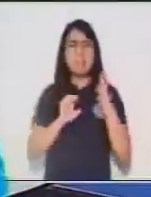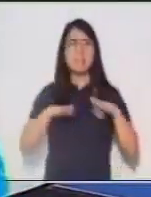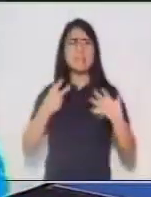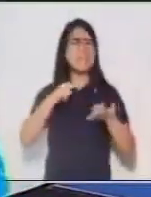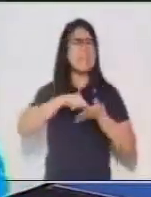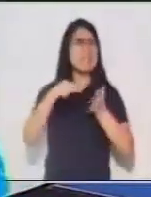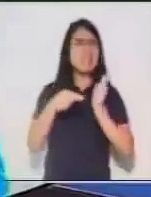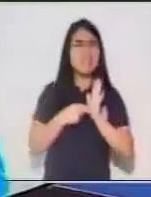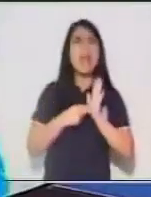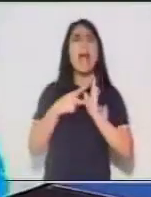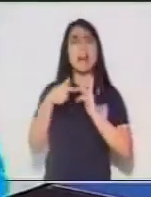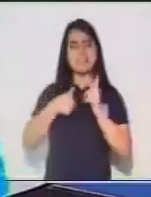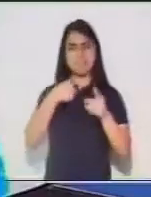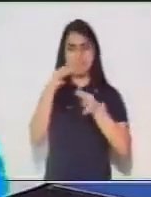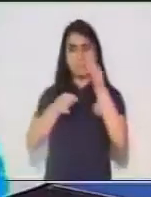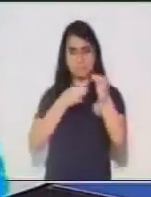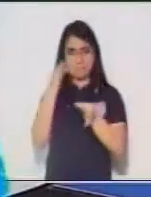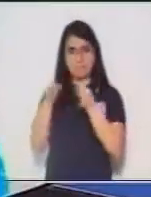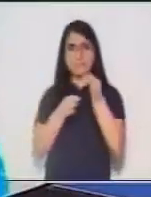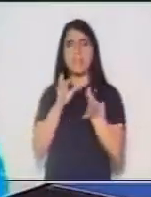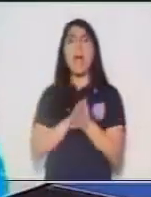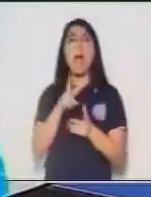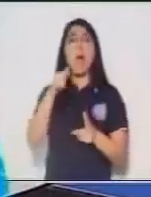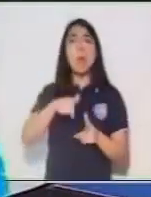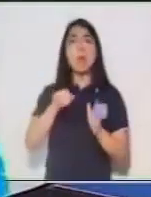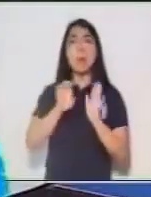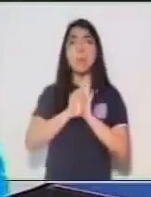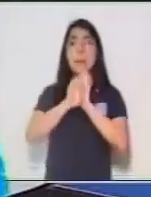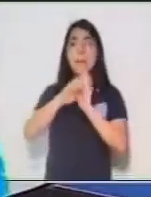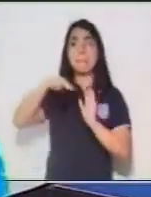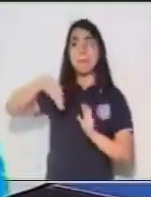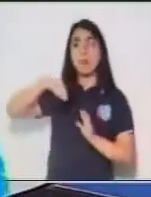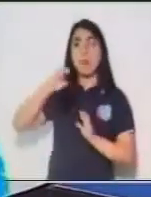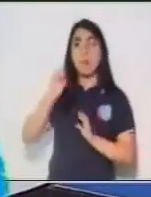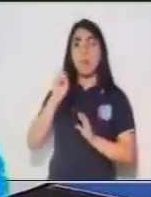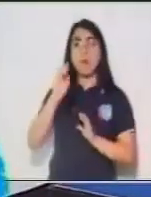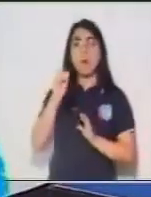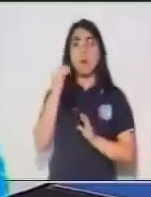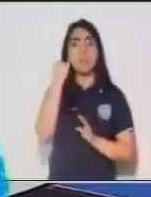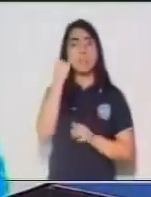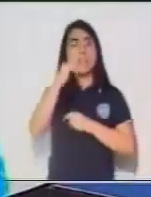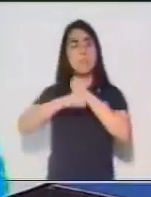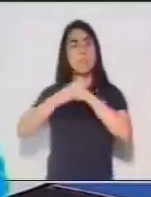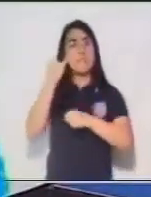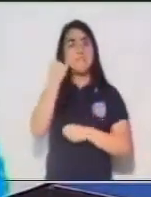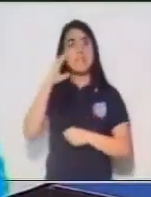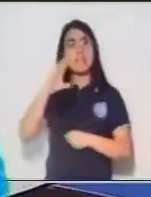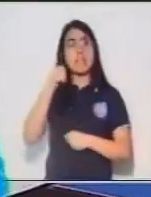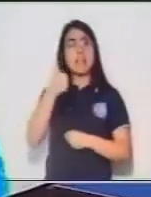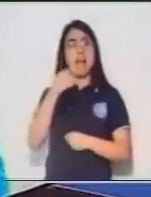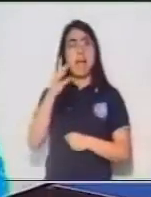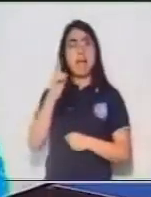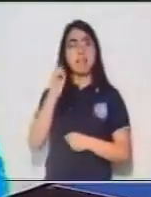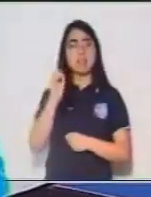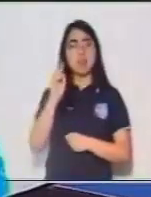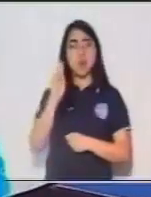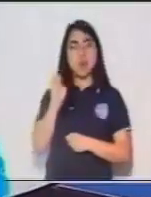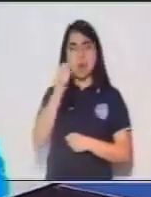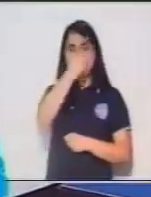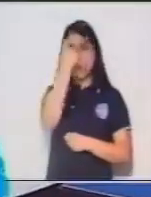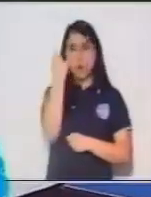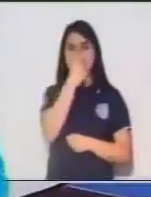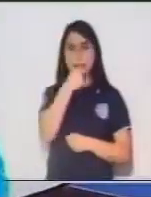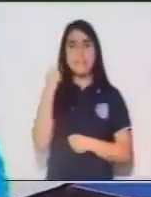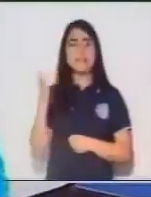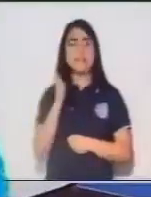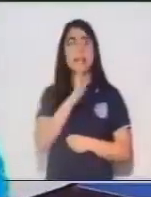de modificadores del sujeto, vamos a identificarlos como unidades sintácticas y vamos a hablar primero del